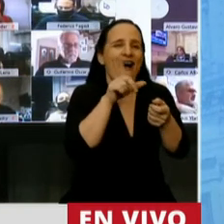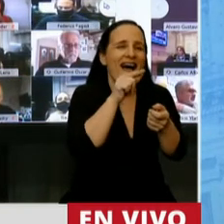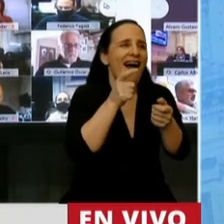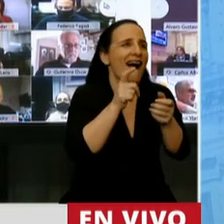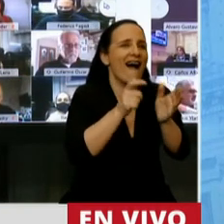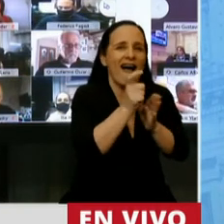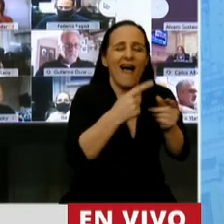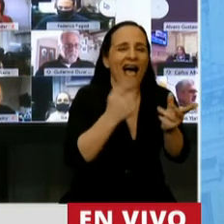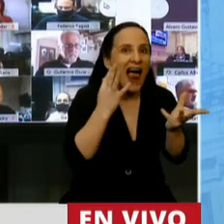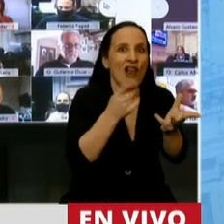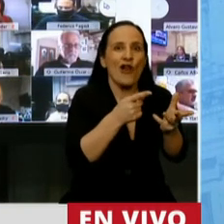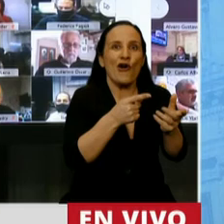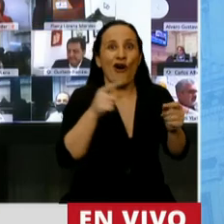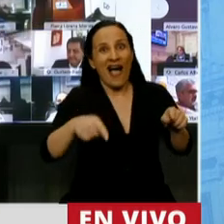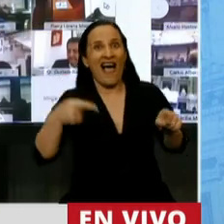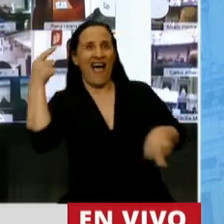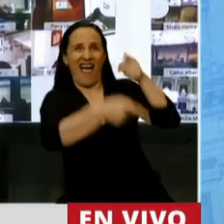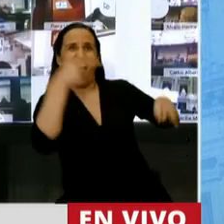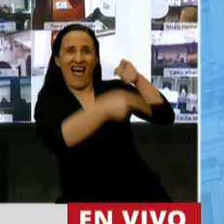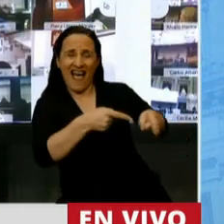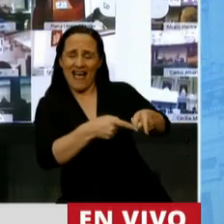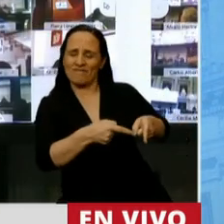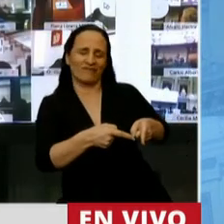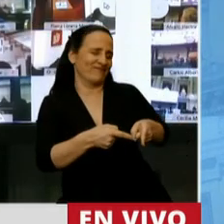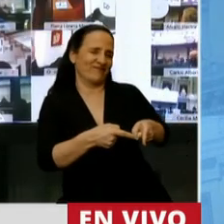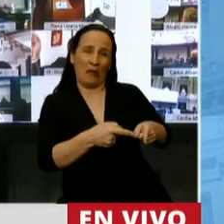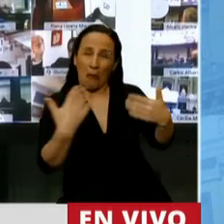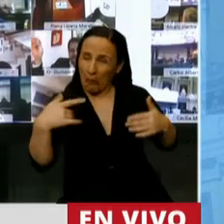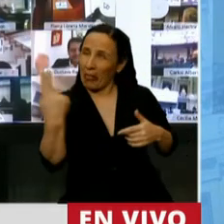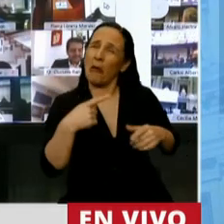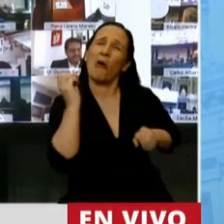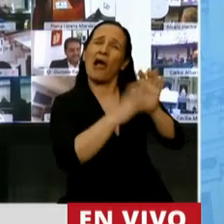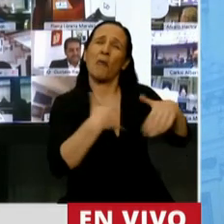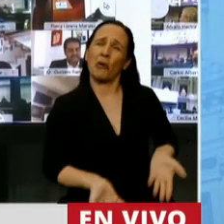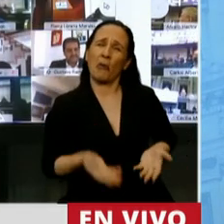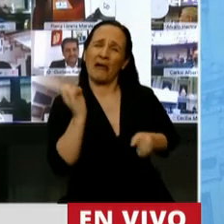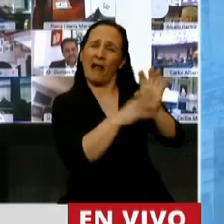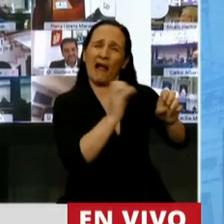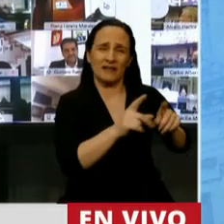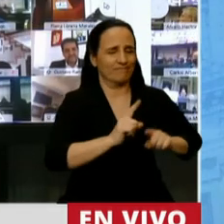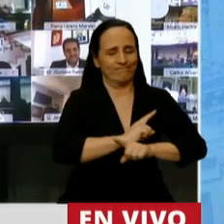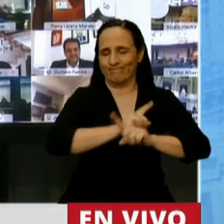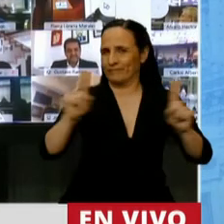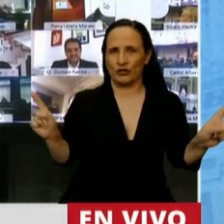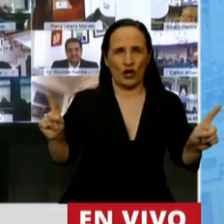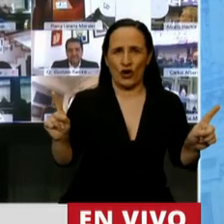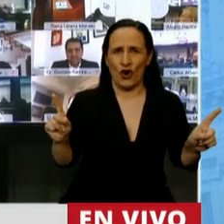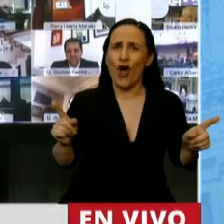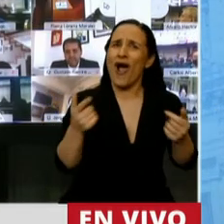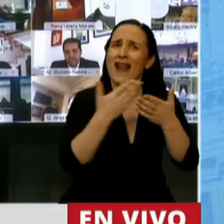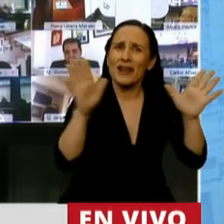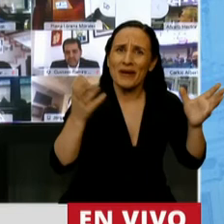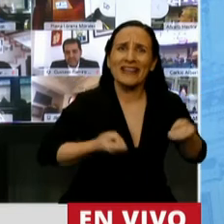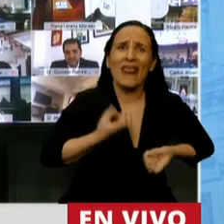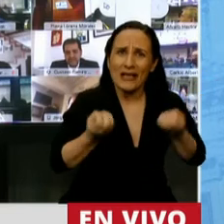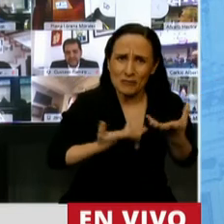habilita a hacer un linchamiento político, no nos habilita a ninguno de nosotros, porque la libertad de expresión